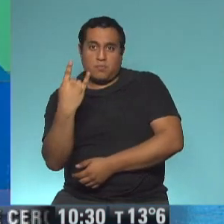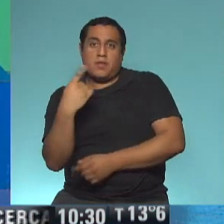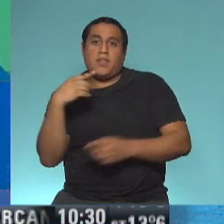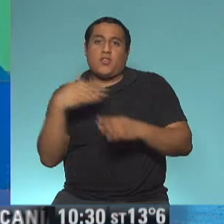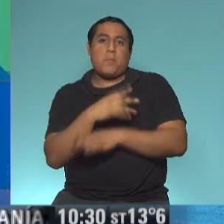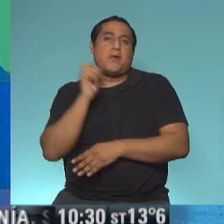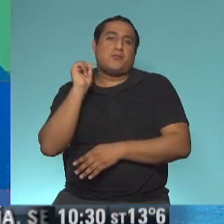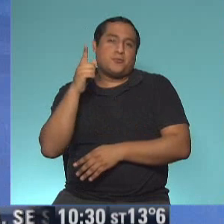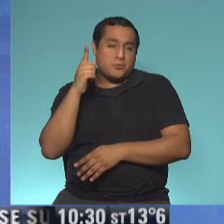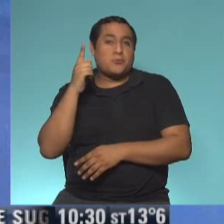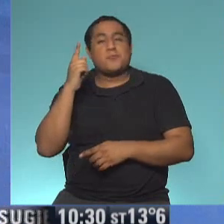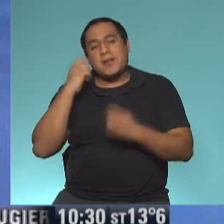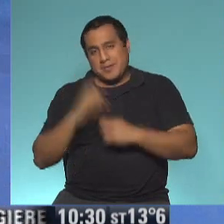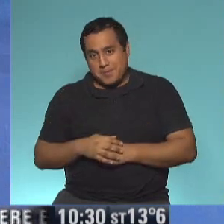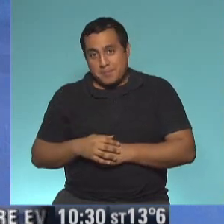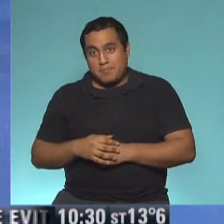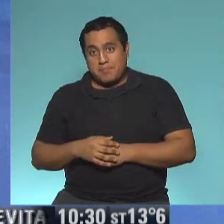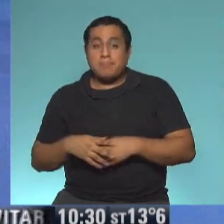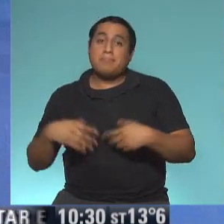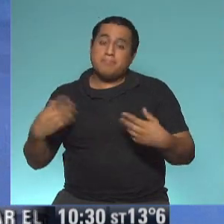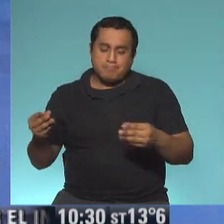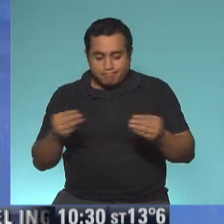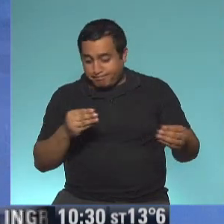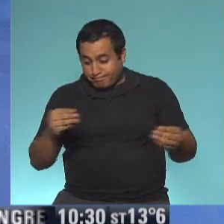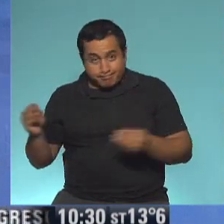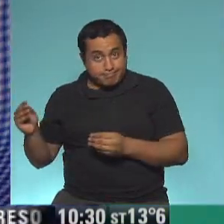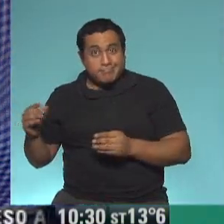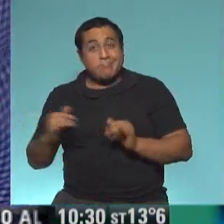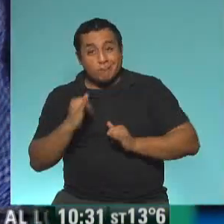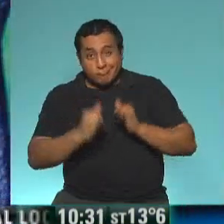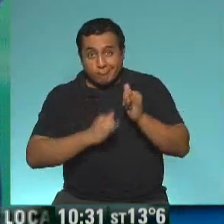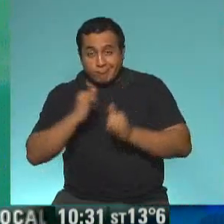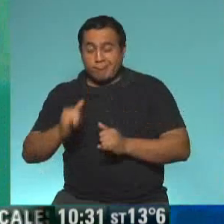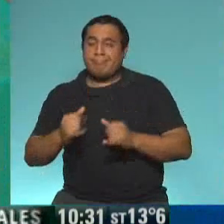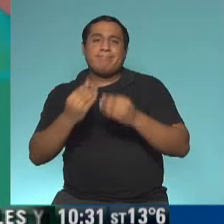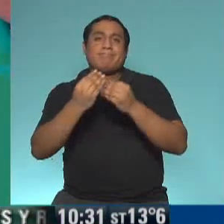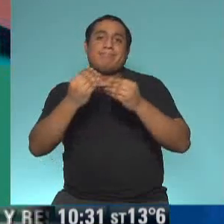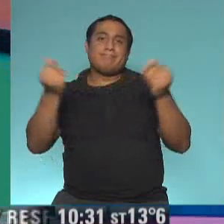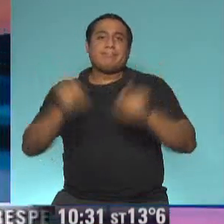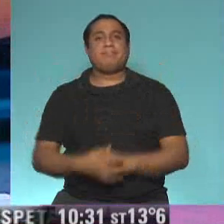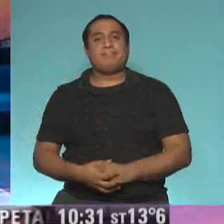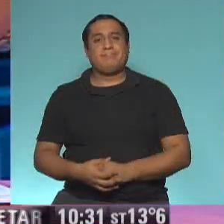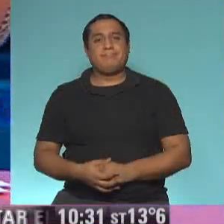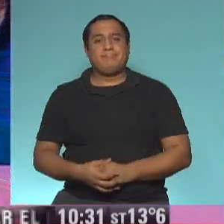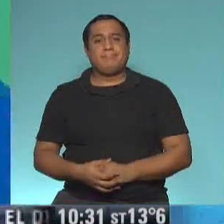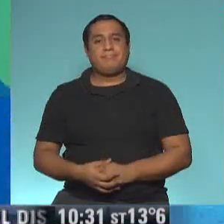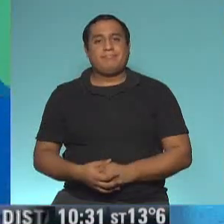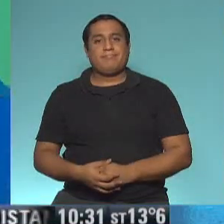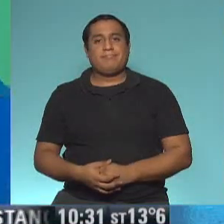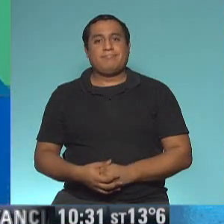Y colorín colorado, este cuento de Kami Shibai se ha terminado. ¡Muy bien!